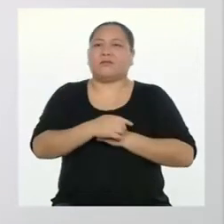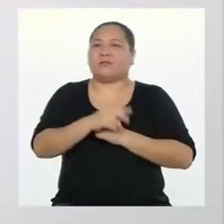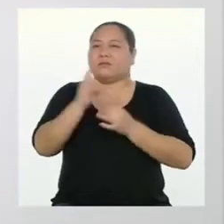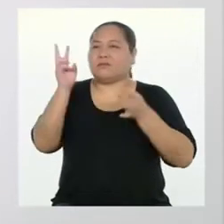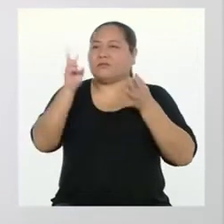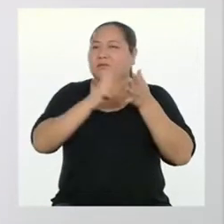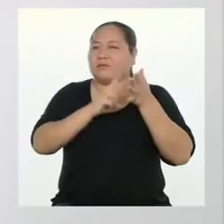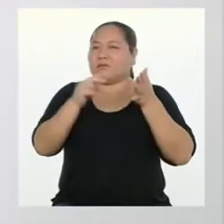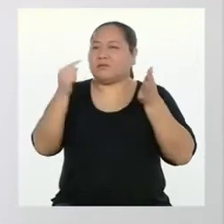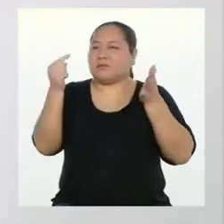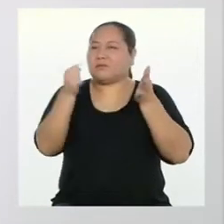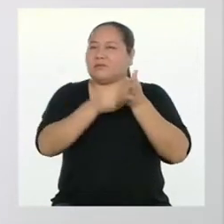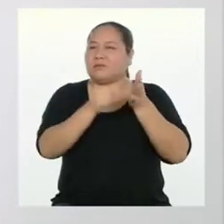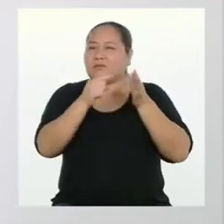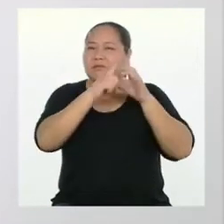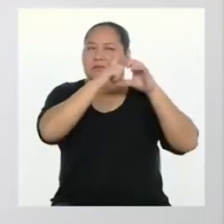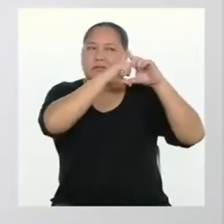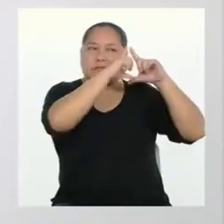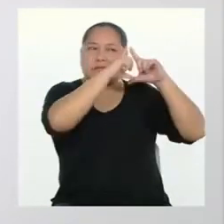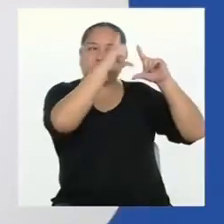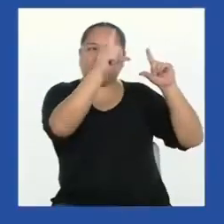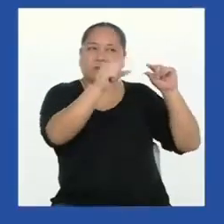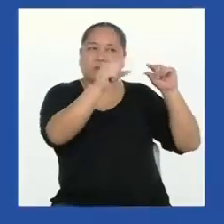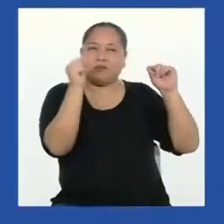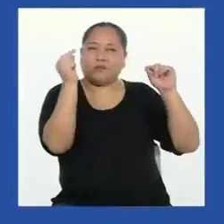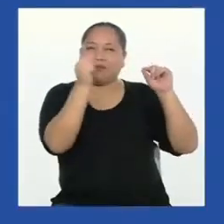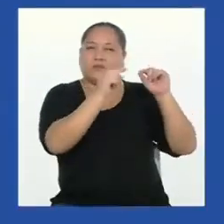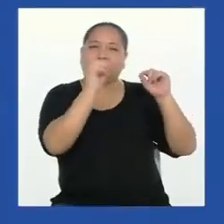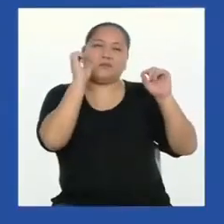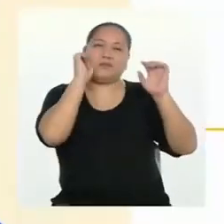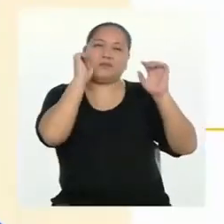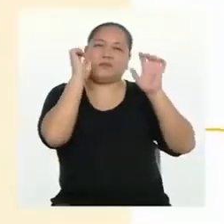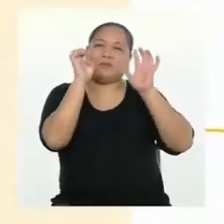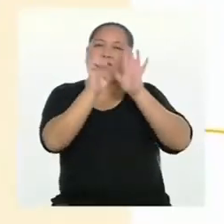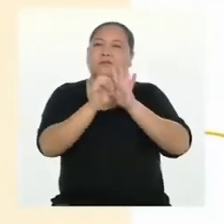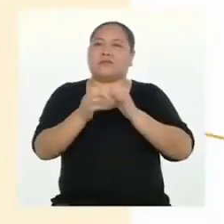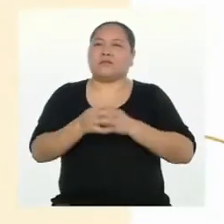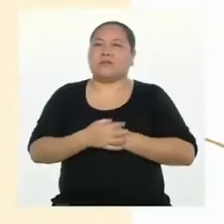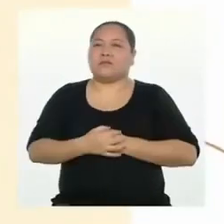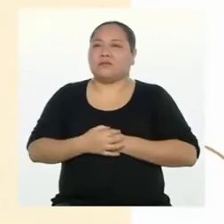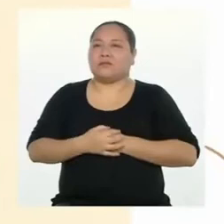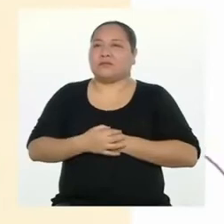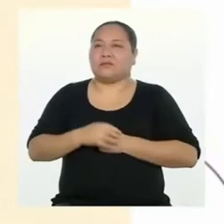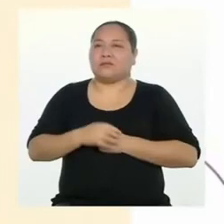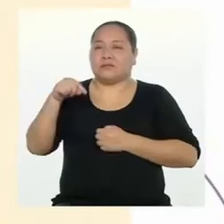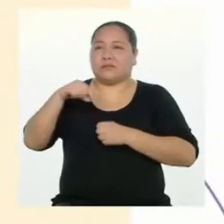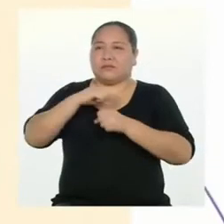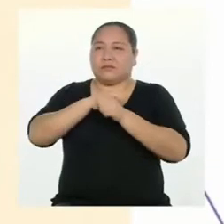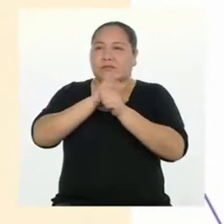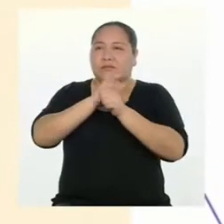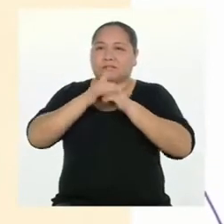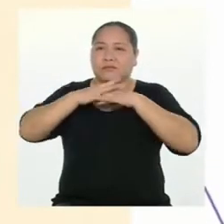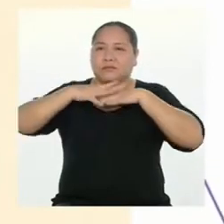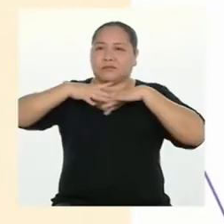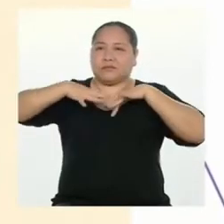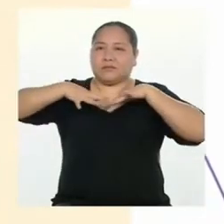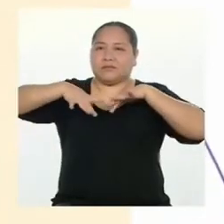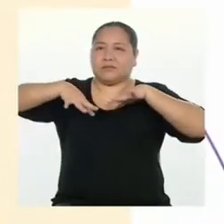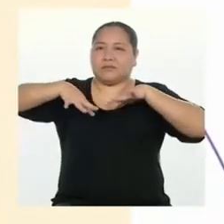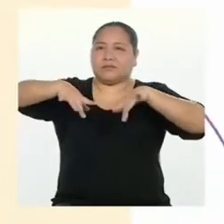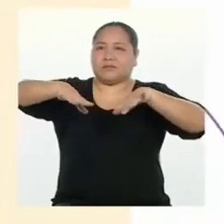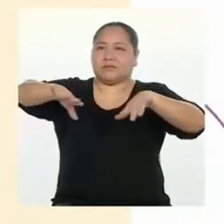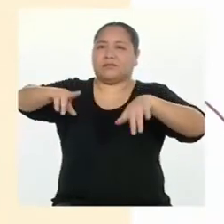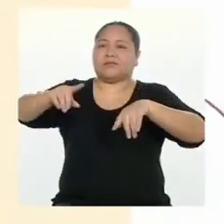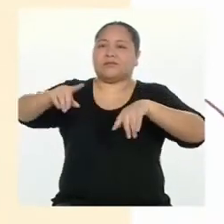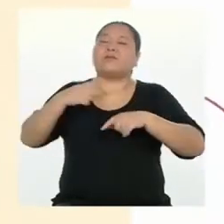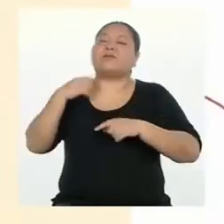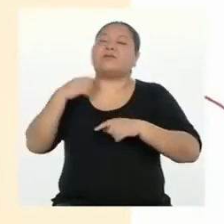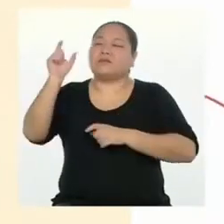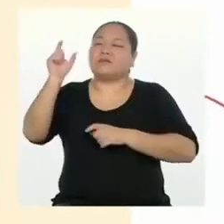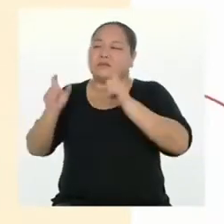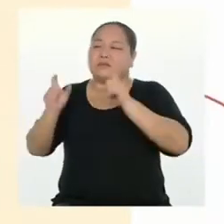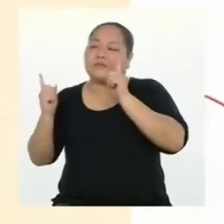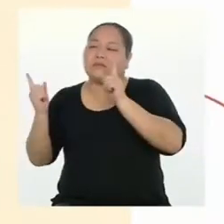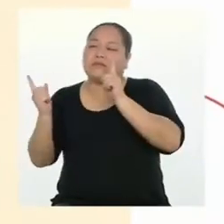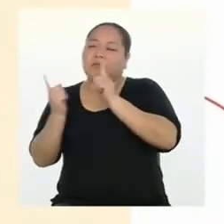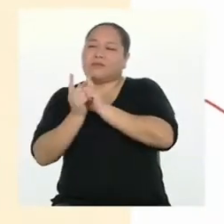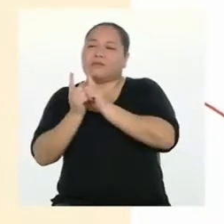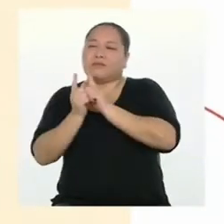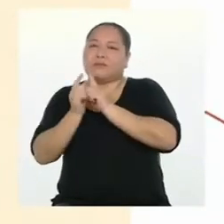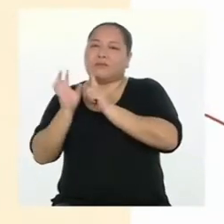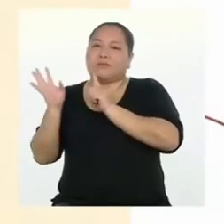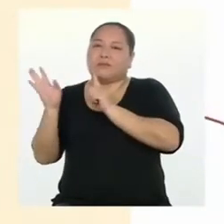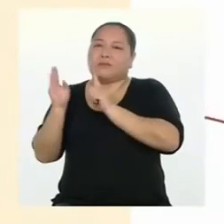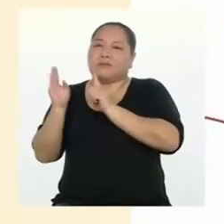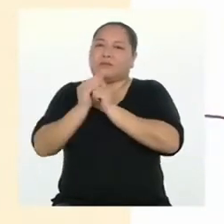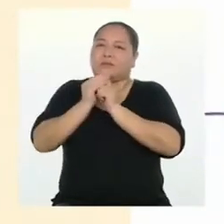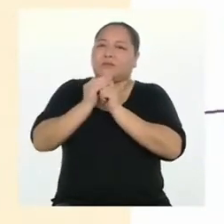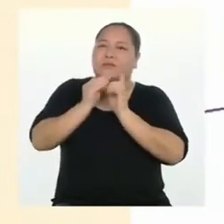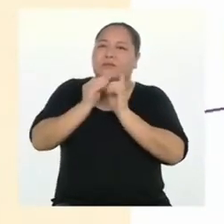primero este párrafo como ejemplo. El COVID-19 se propaga fácilmente a través del contacto físico de persona a persona.